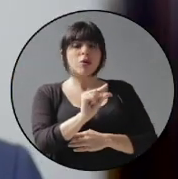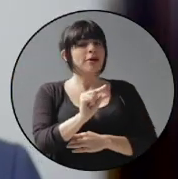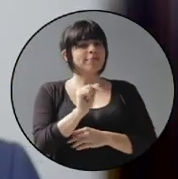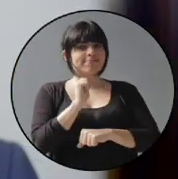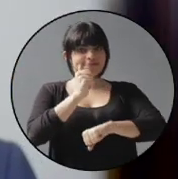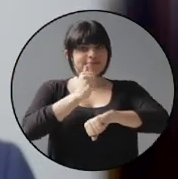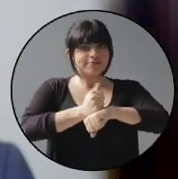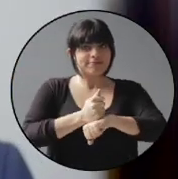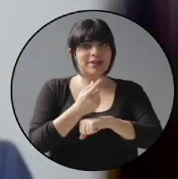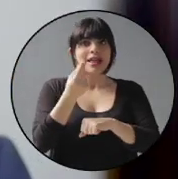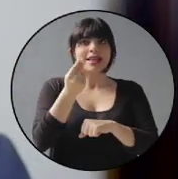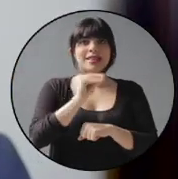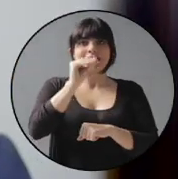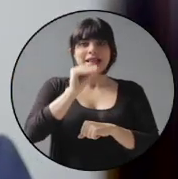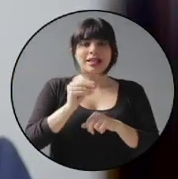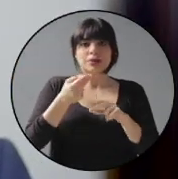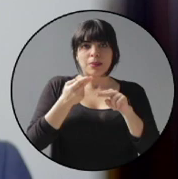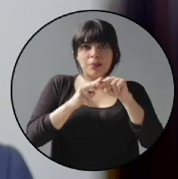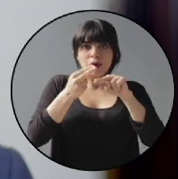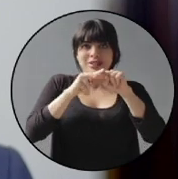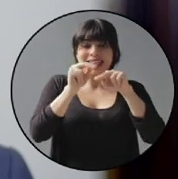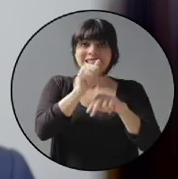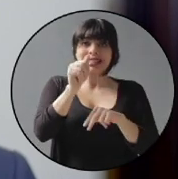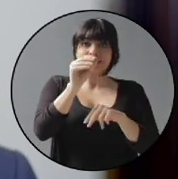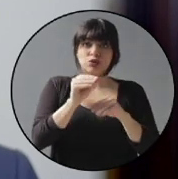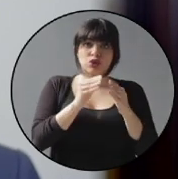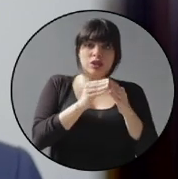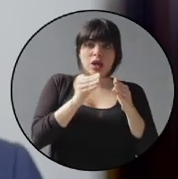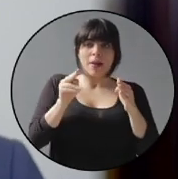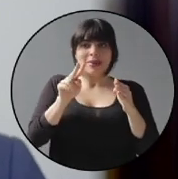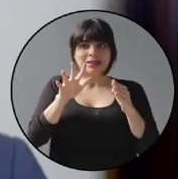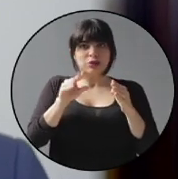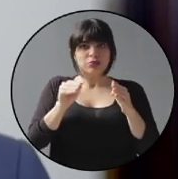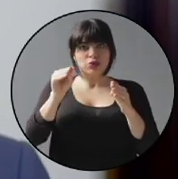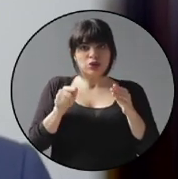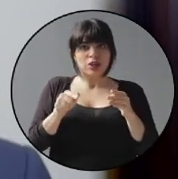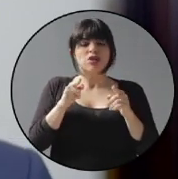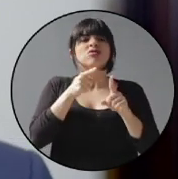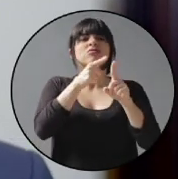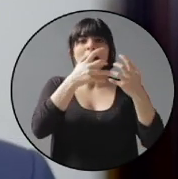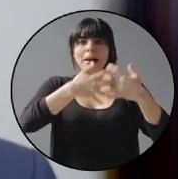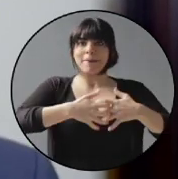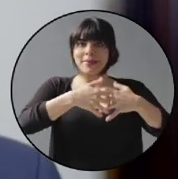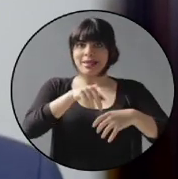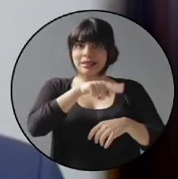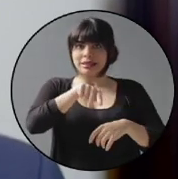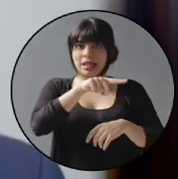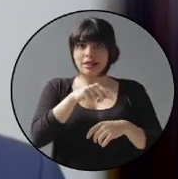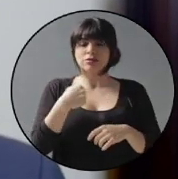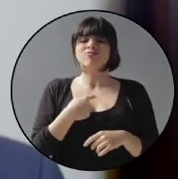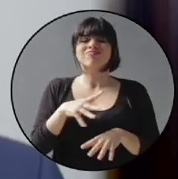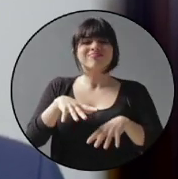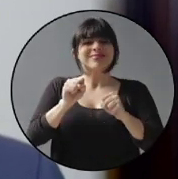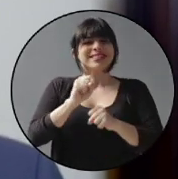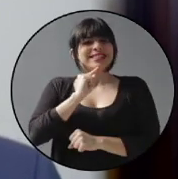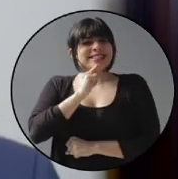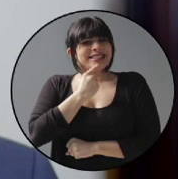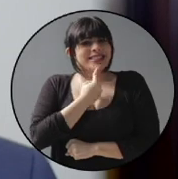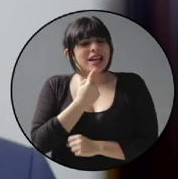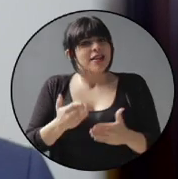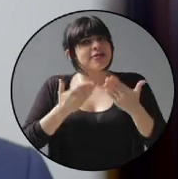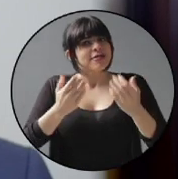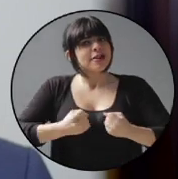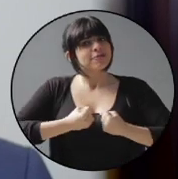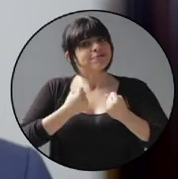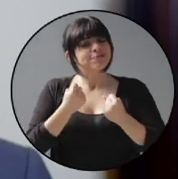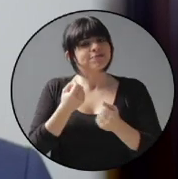establece una escala de tasas progresivas que van del 10% al 25%. Nos tomamos con total seriedad